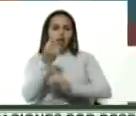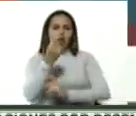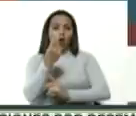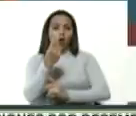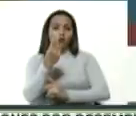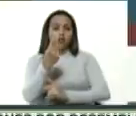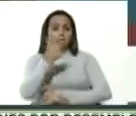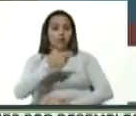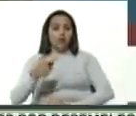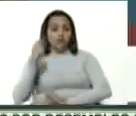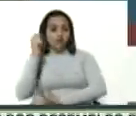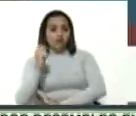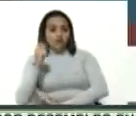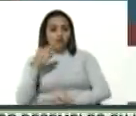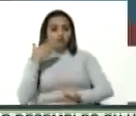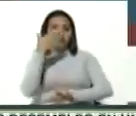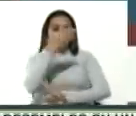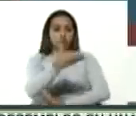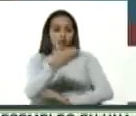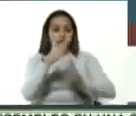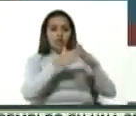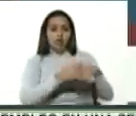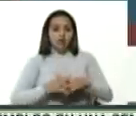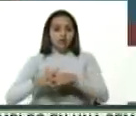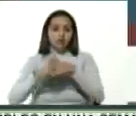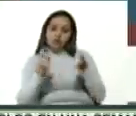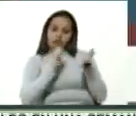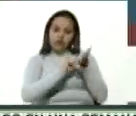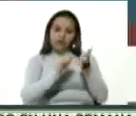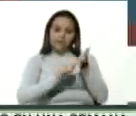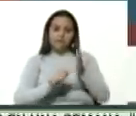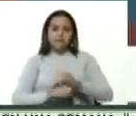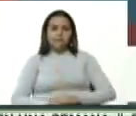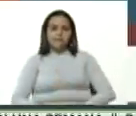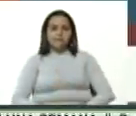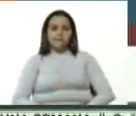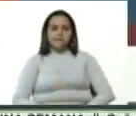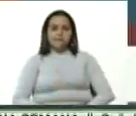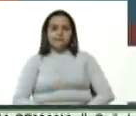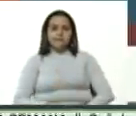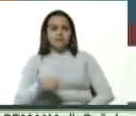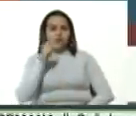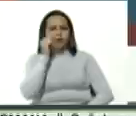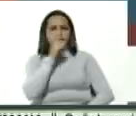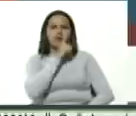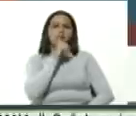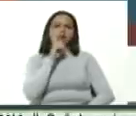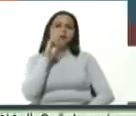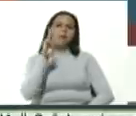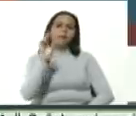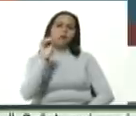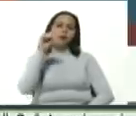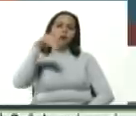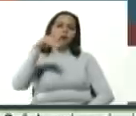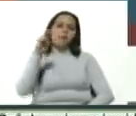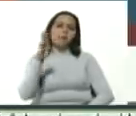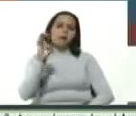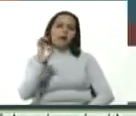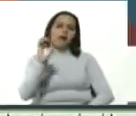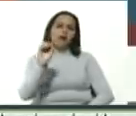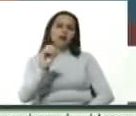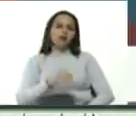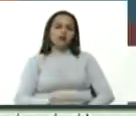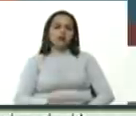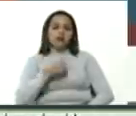Estados Unidos que le dirigen al señor Mike Pompeo, donde le piden el levantamiento de las sanciones durante la